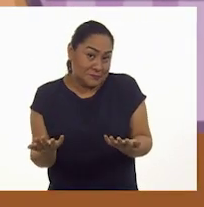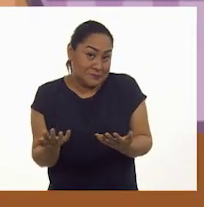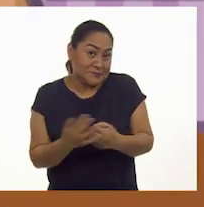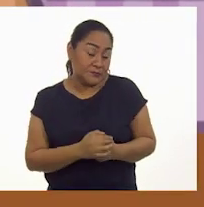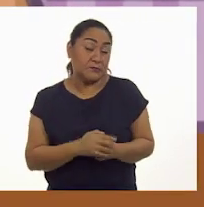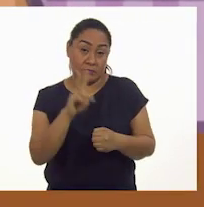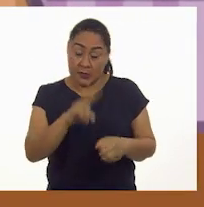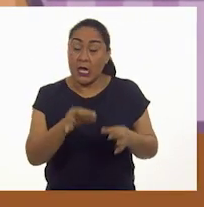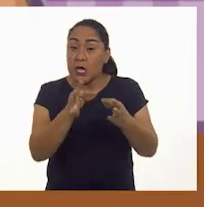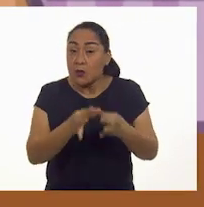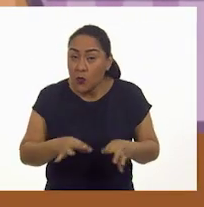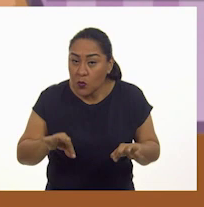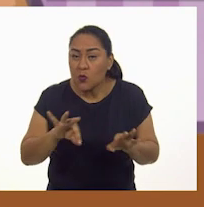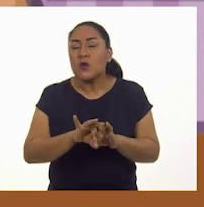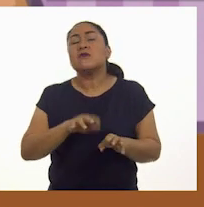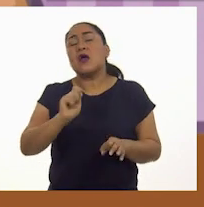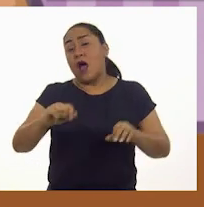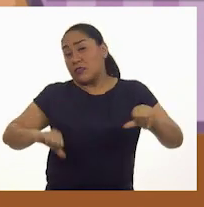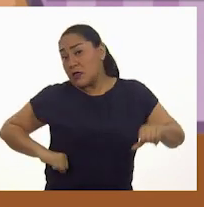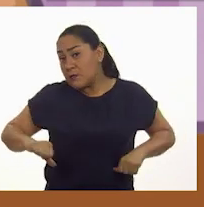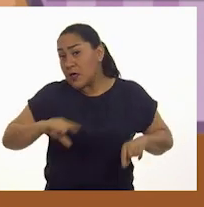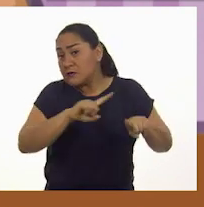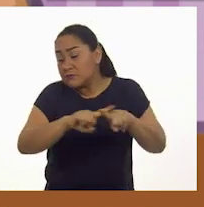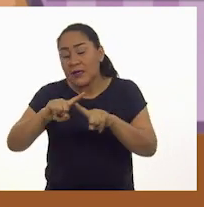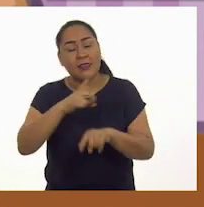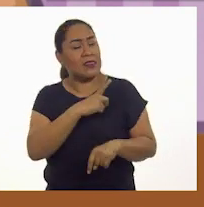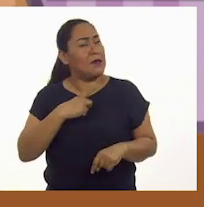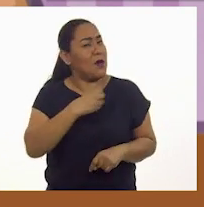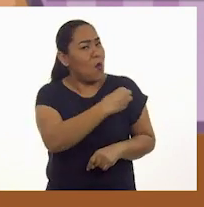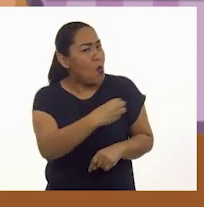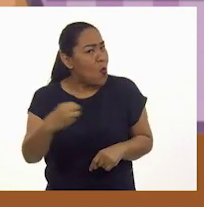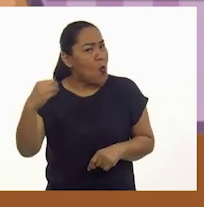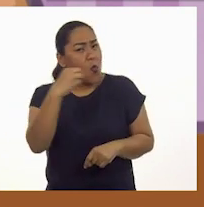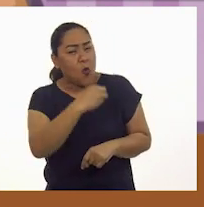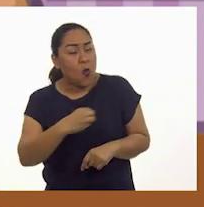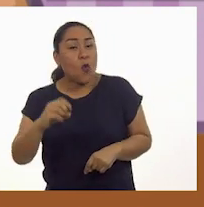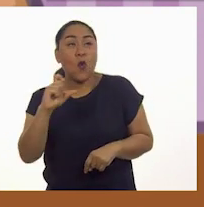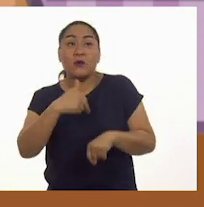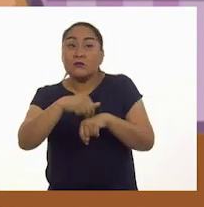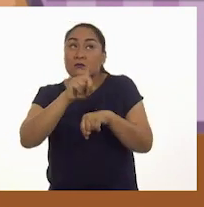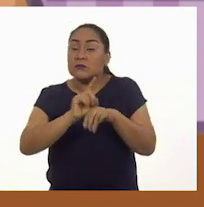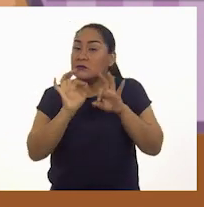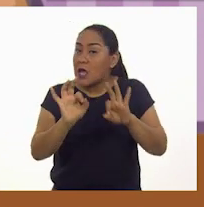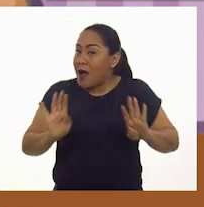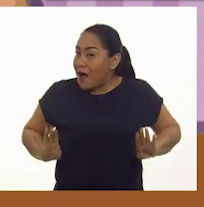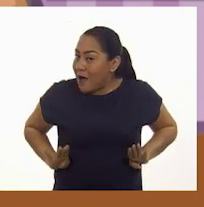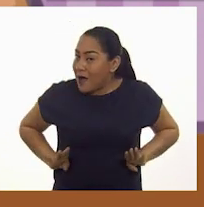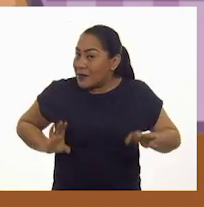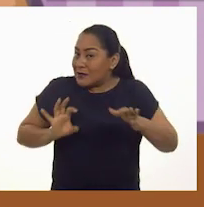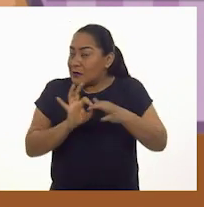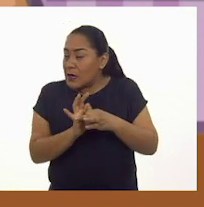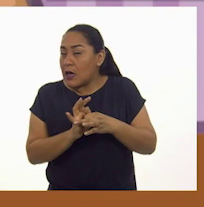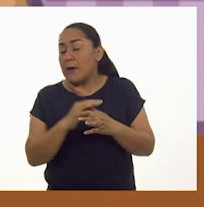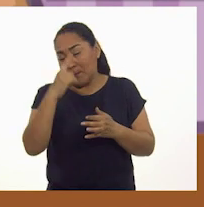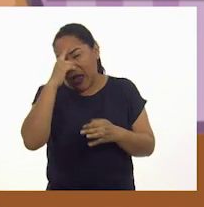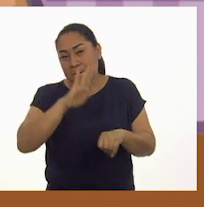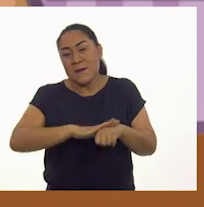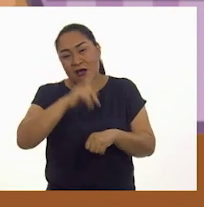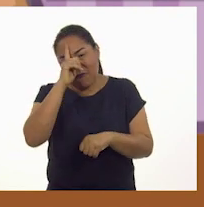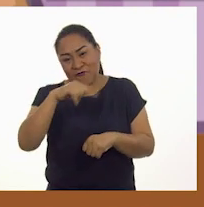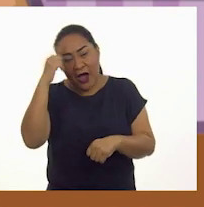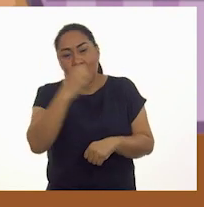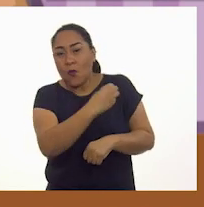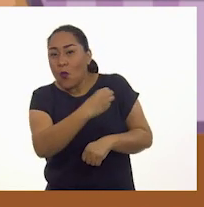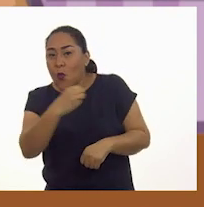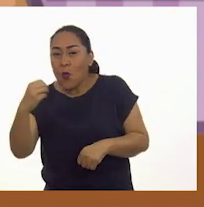Es muy importante en todas las actividades llevar un orden y hacerlo en el momento del día que corresponda. Esto nos ayuda a mejorar la organización de